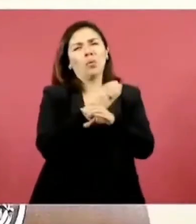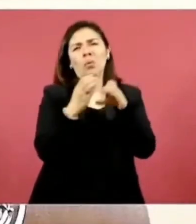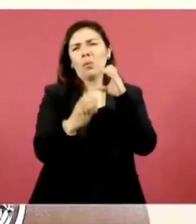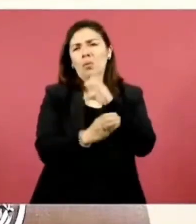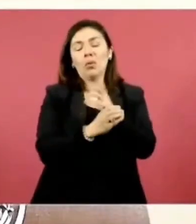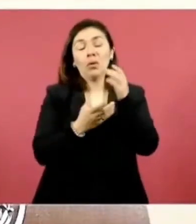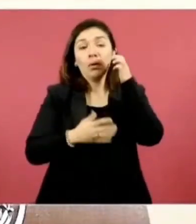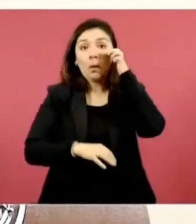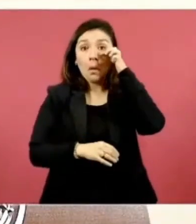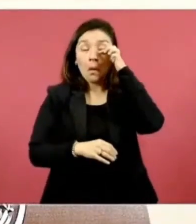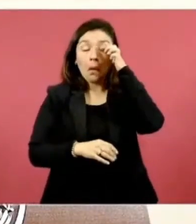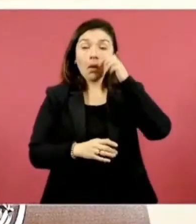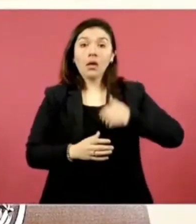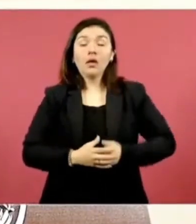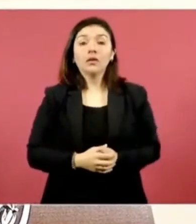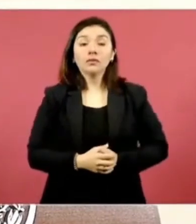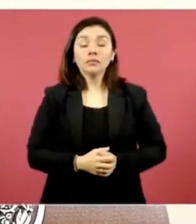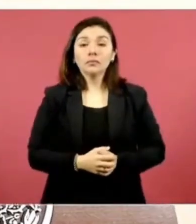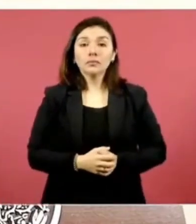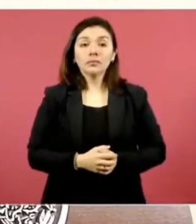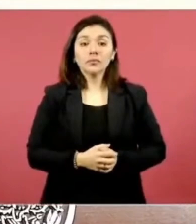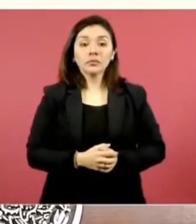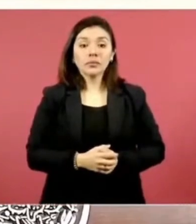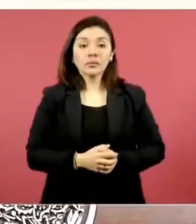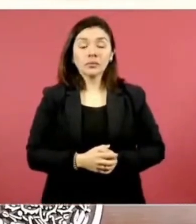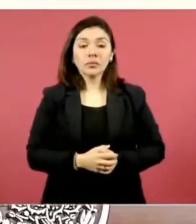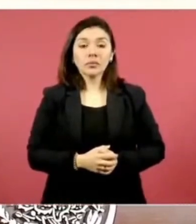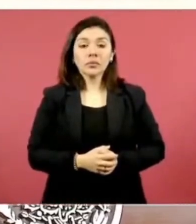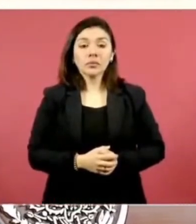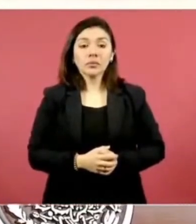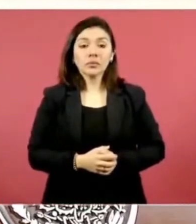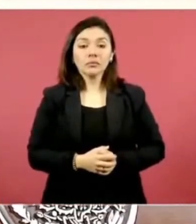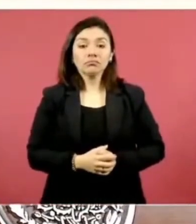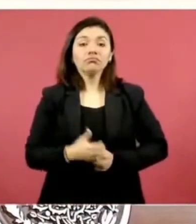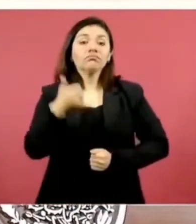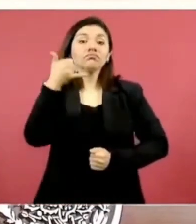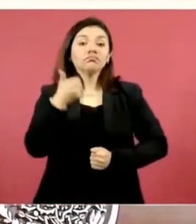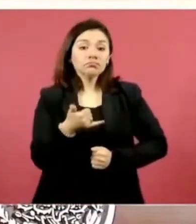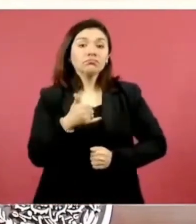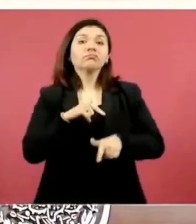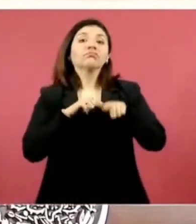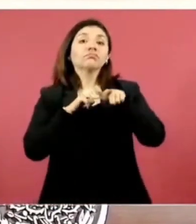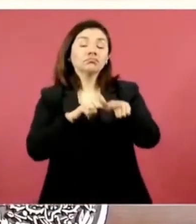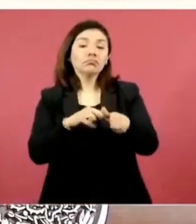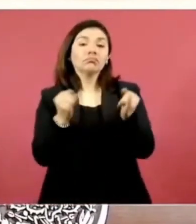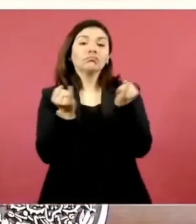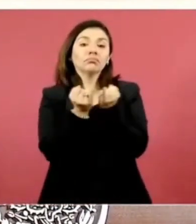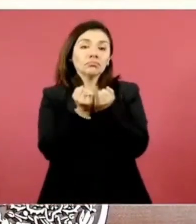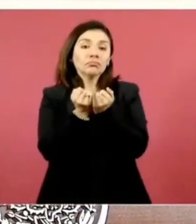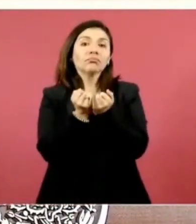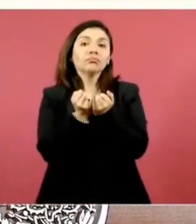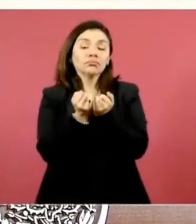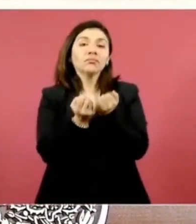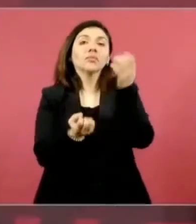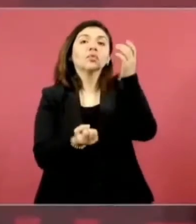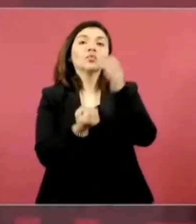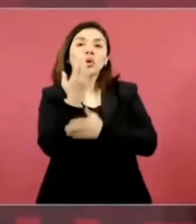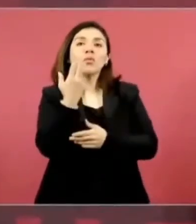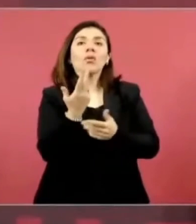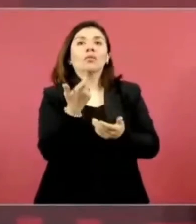y están llegando también nuevas inversiones